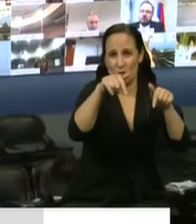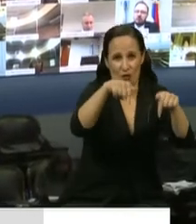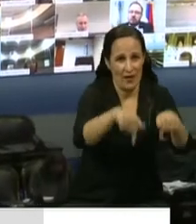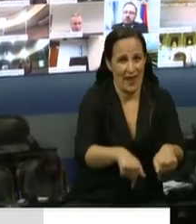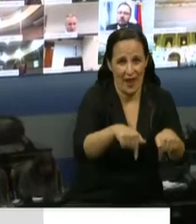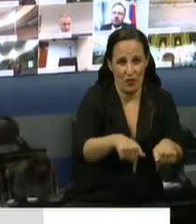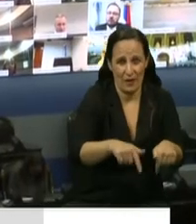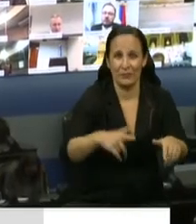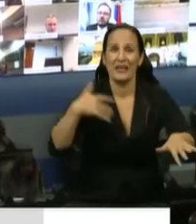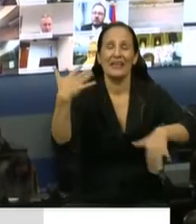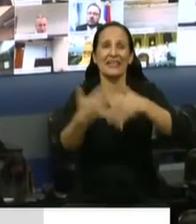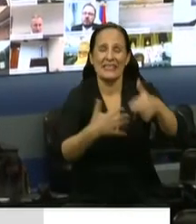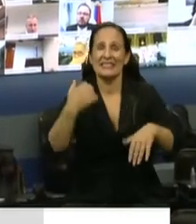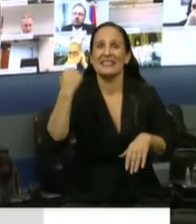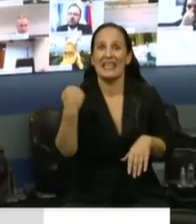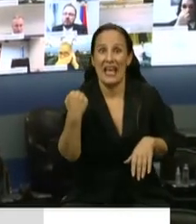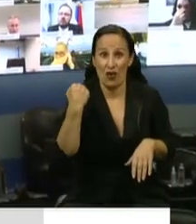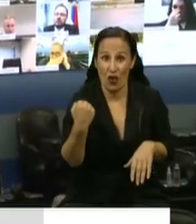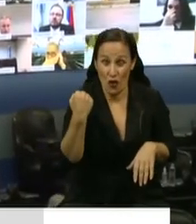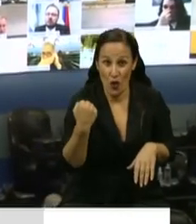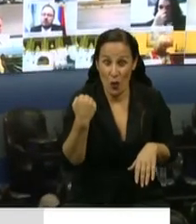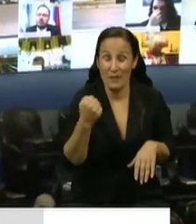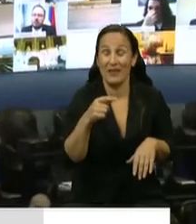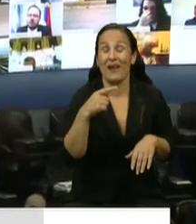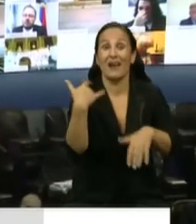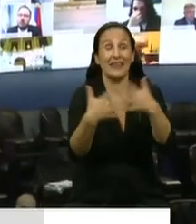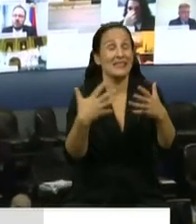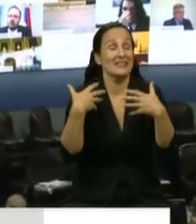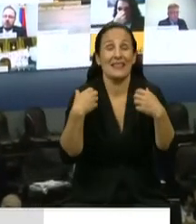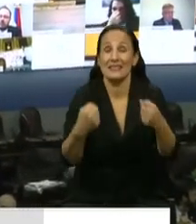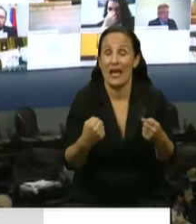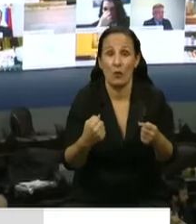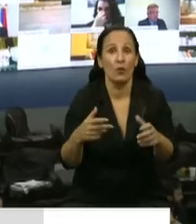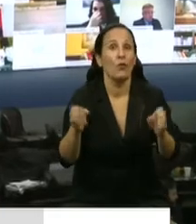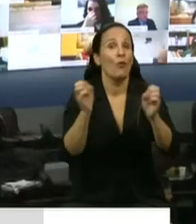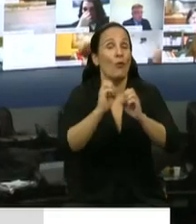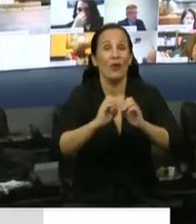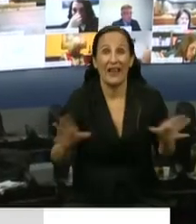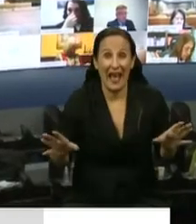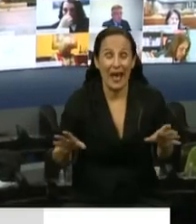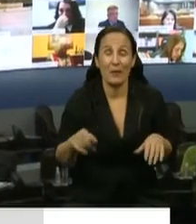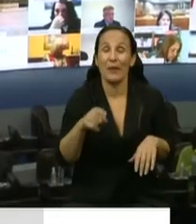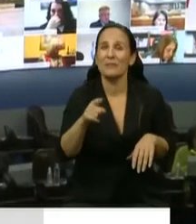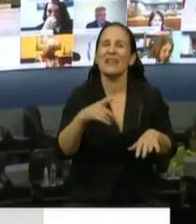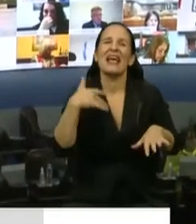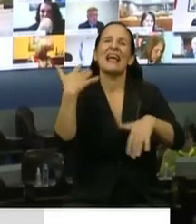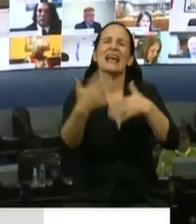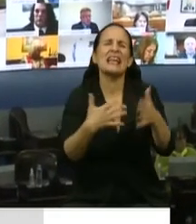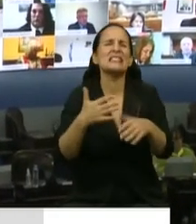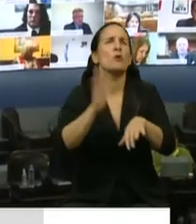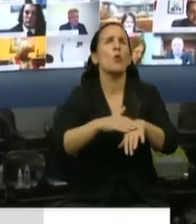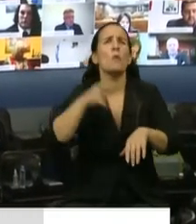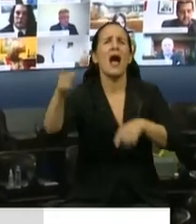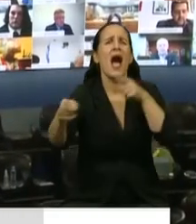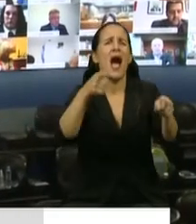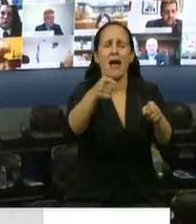económico-sanitaria que estamos sufriendo es gravísima. Europa es una crisis imputable a nadie o